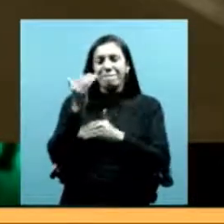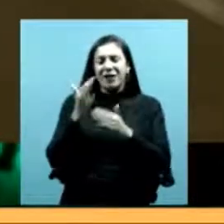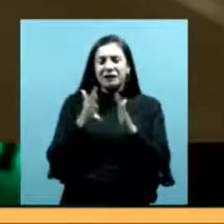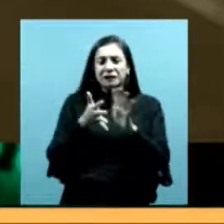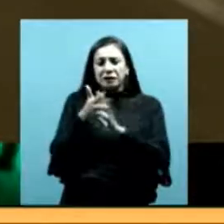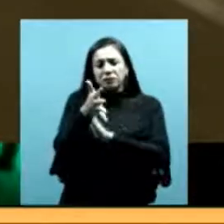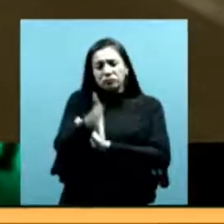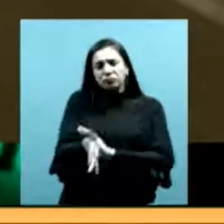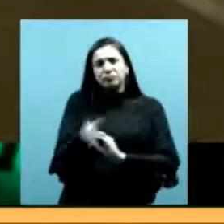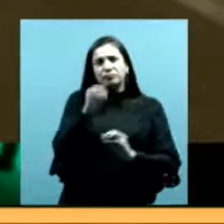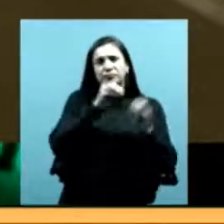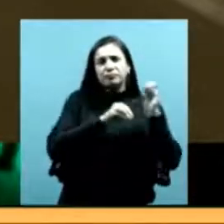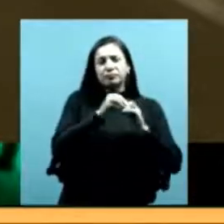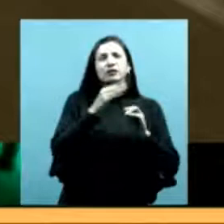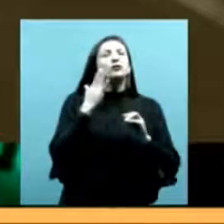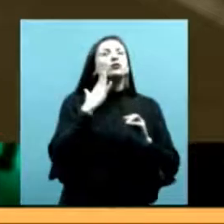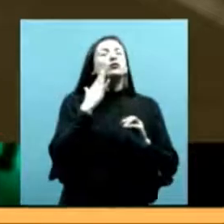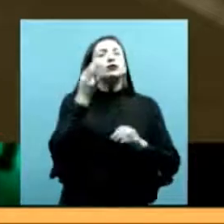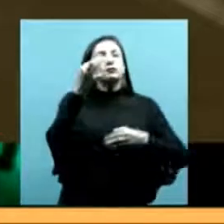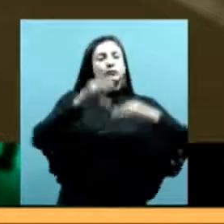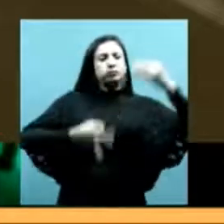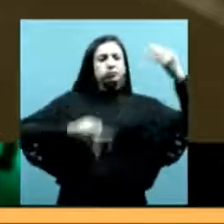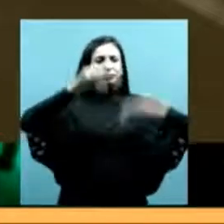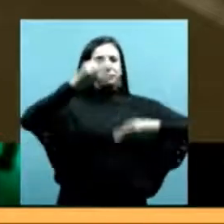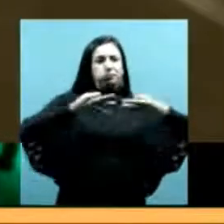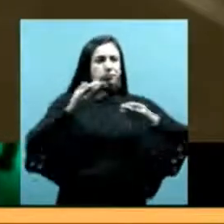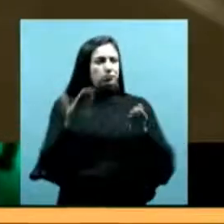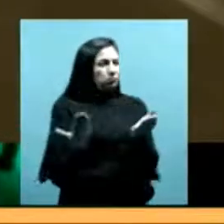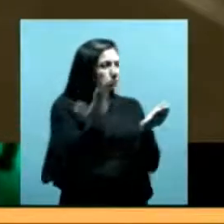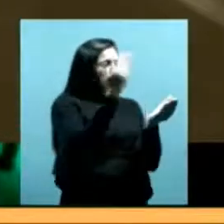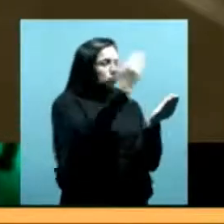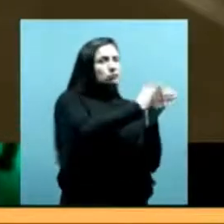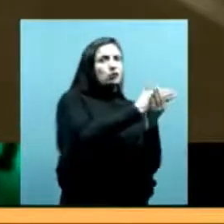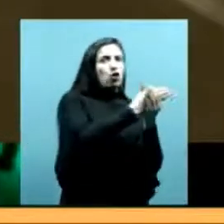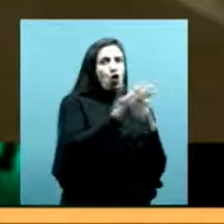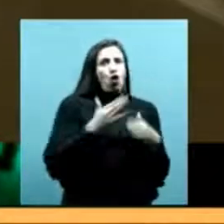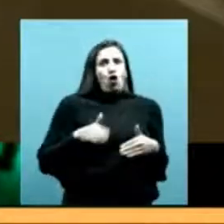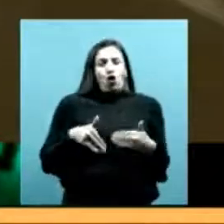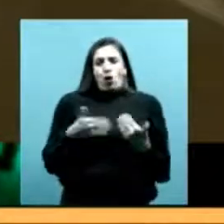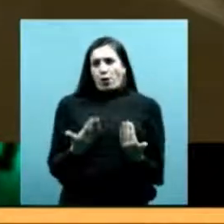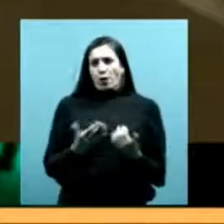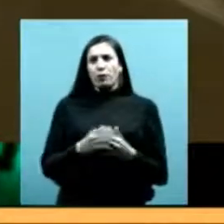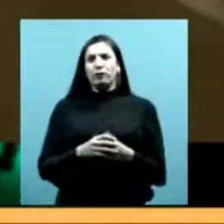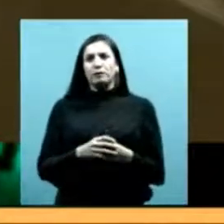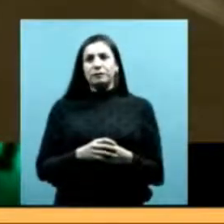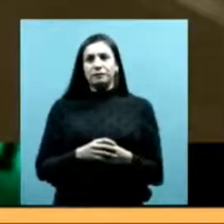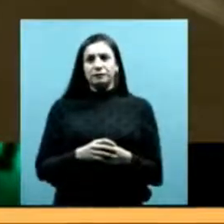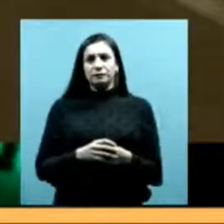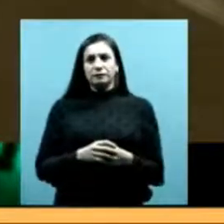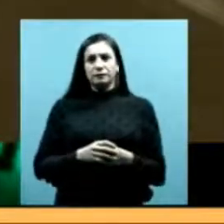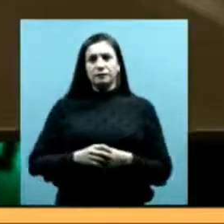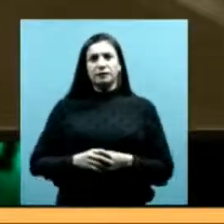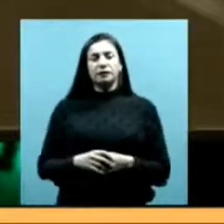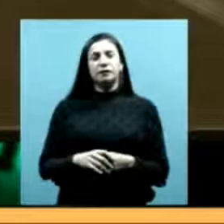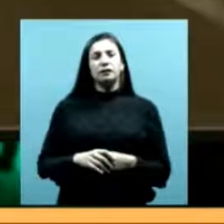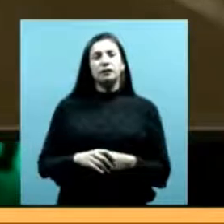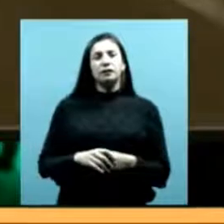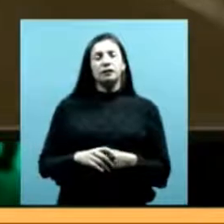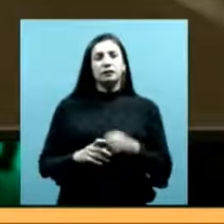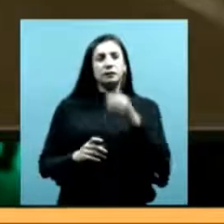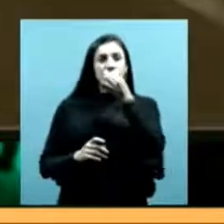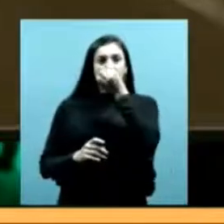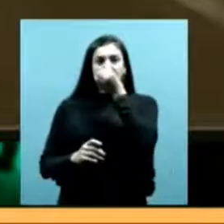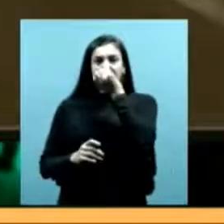en una audiencia o en un juicio, que es la lógica de los papeles. ¿Qué es lo que decía antes? Buscar